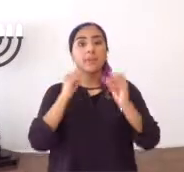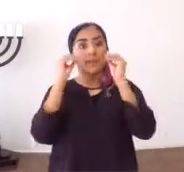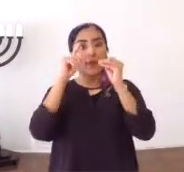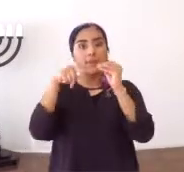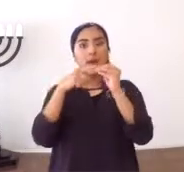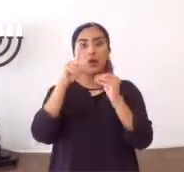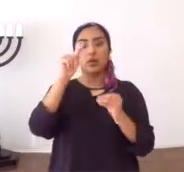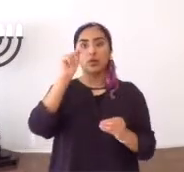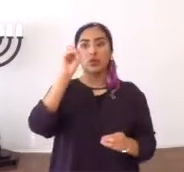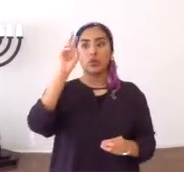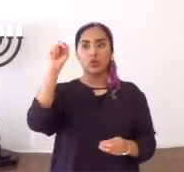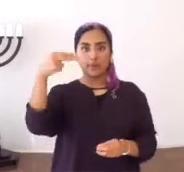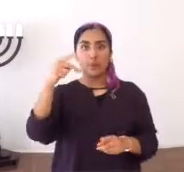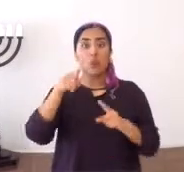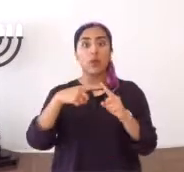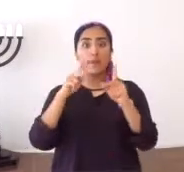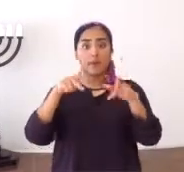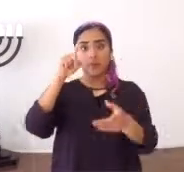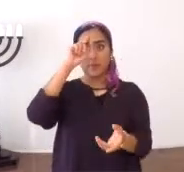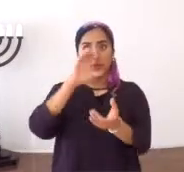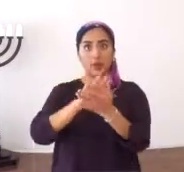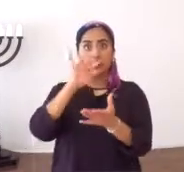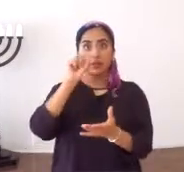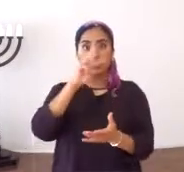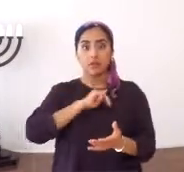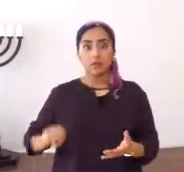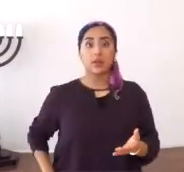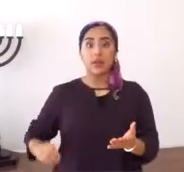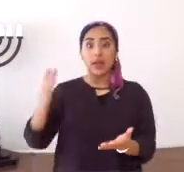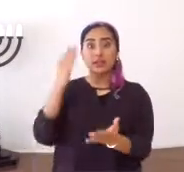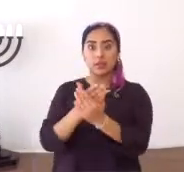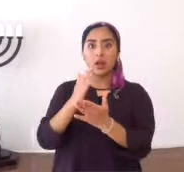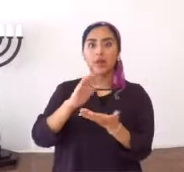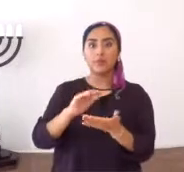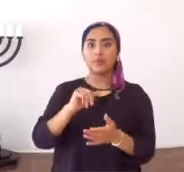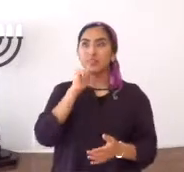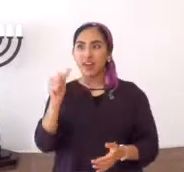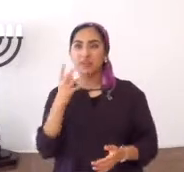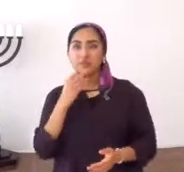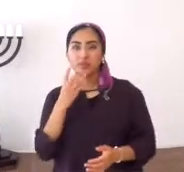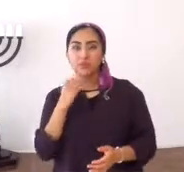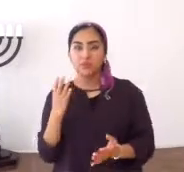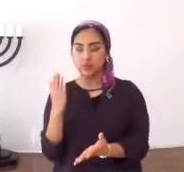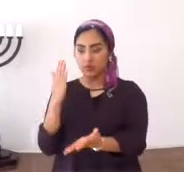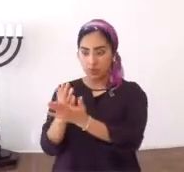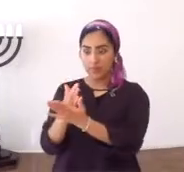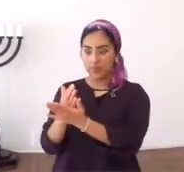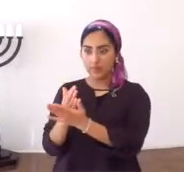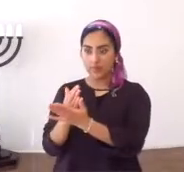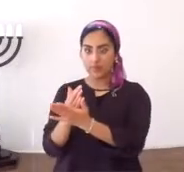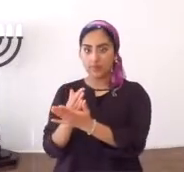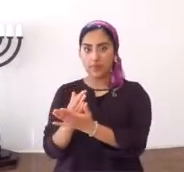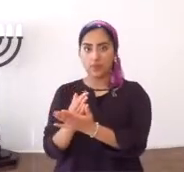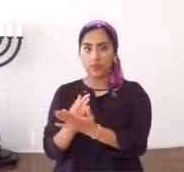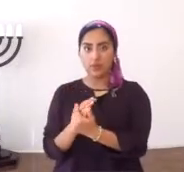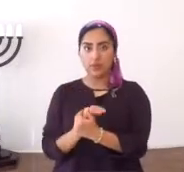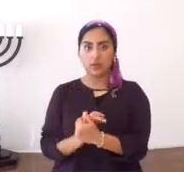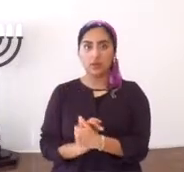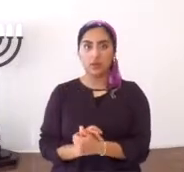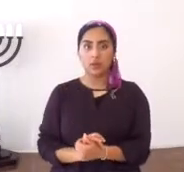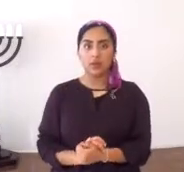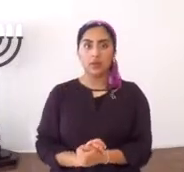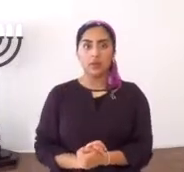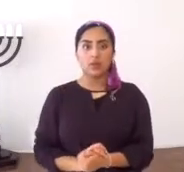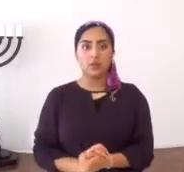judías, sino enseñar la Torah, cuando una persona, en Yahshua, Hamashiach, deja de ser gentil, deja de ser